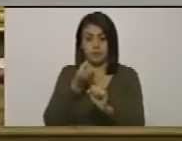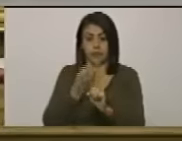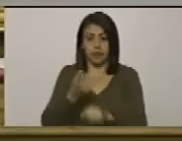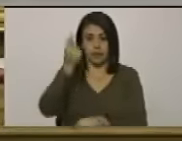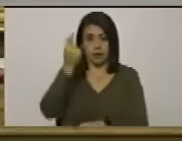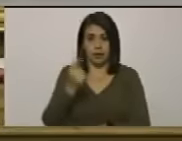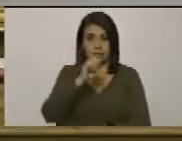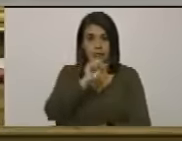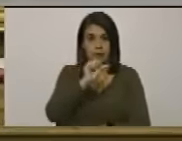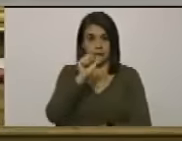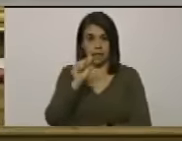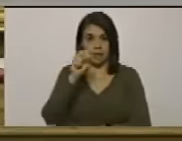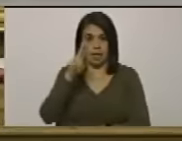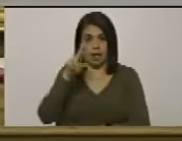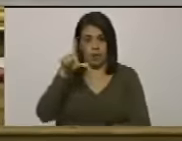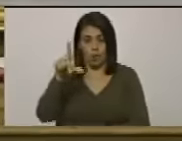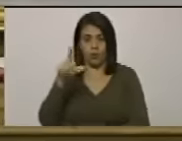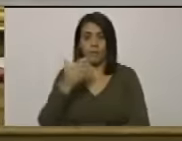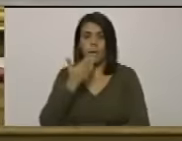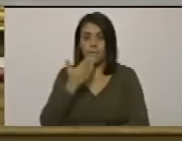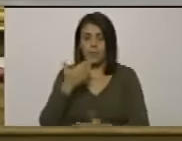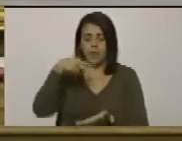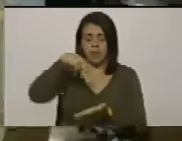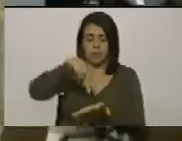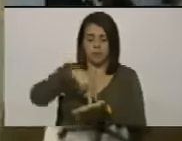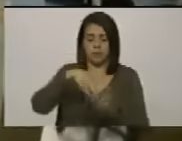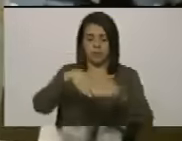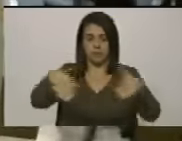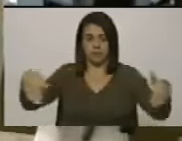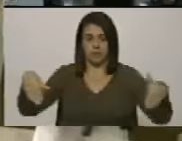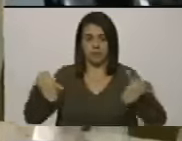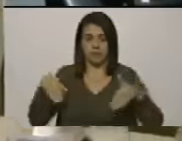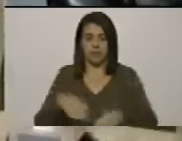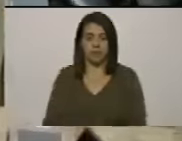diputado Saúl Ortega pide la tribuna de valores se le concede